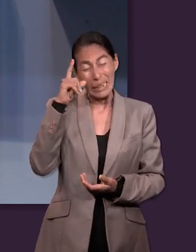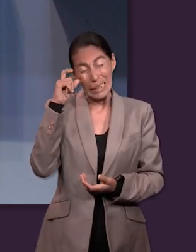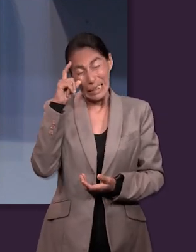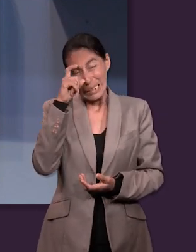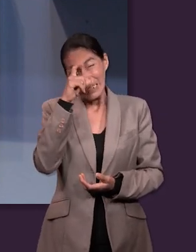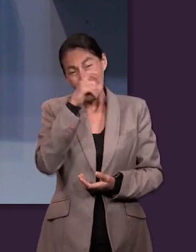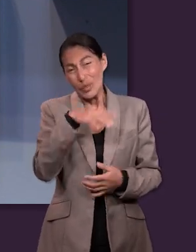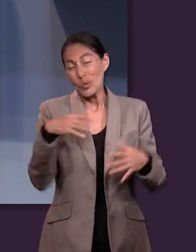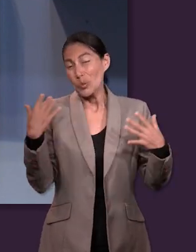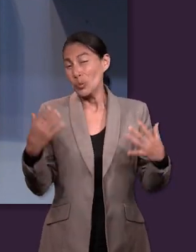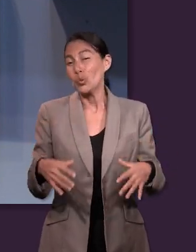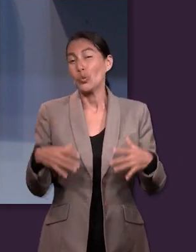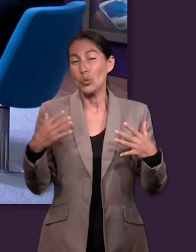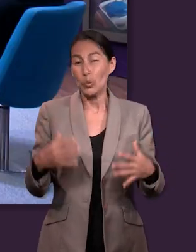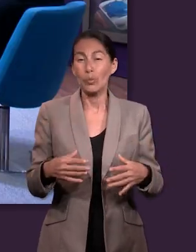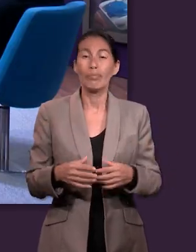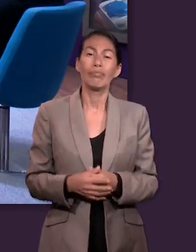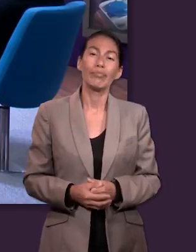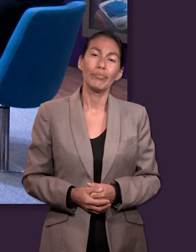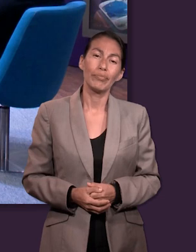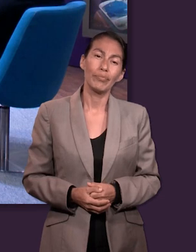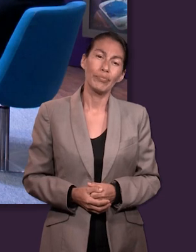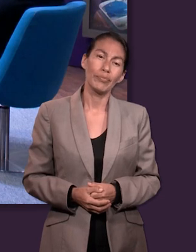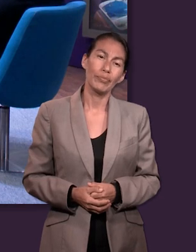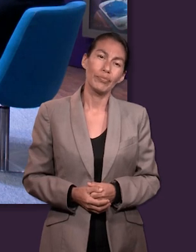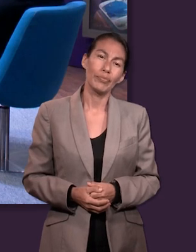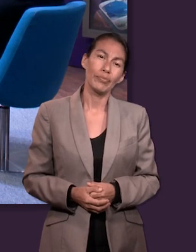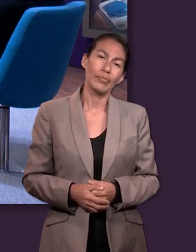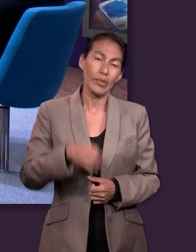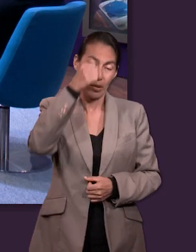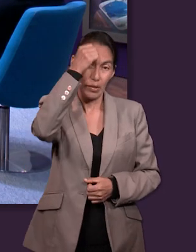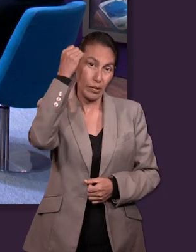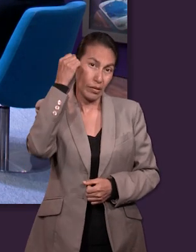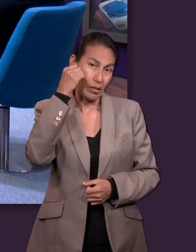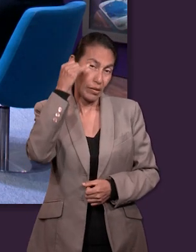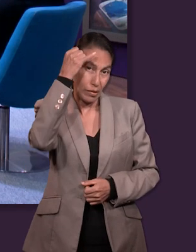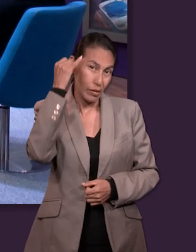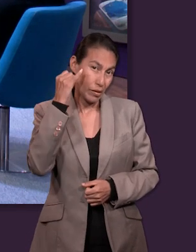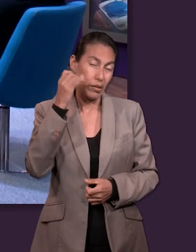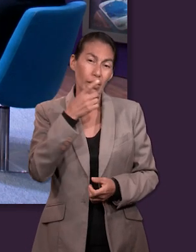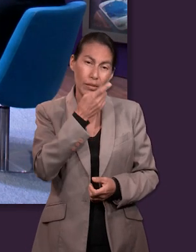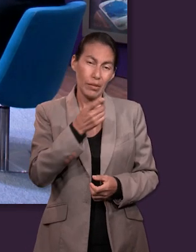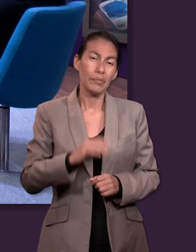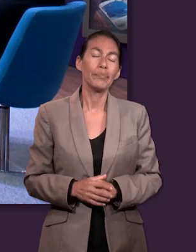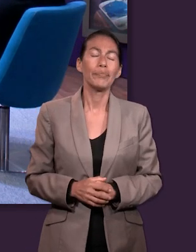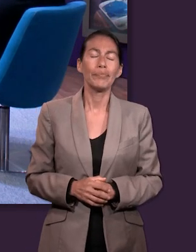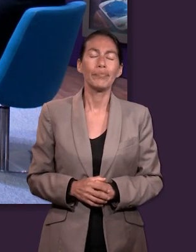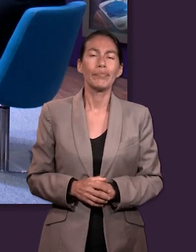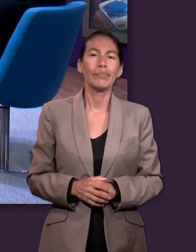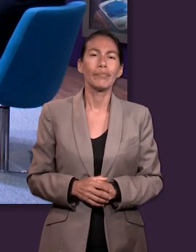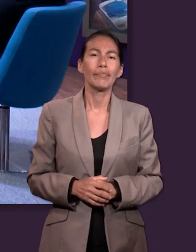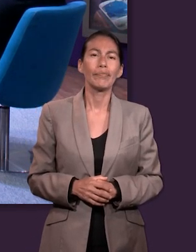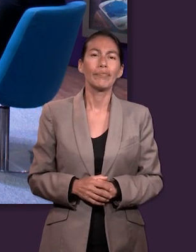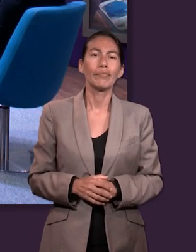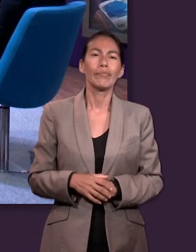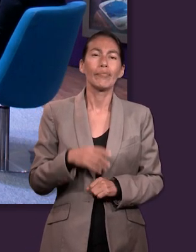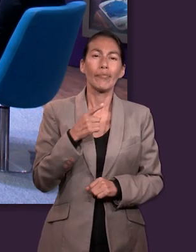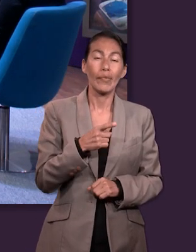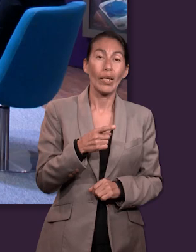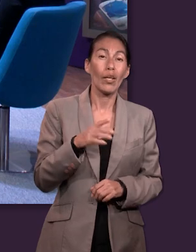correcto, pero, ah, qué difícil es sacrificar, como mencionabas, Araí. Y es ahí donde tenemos un punto